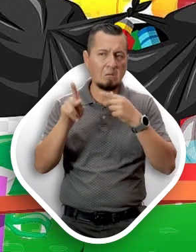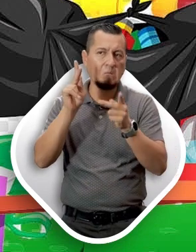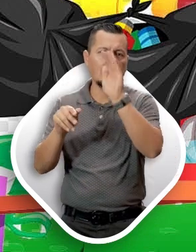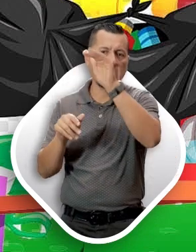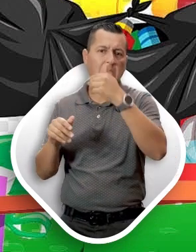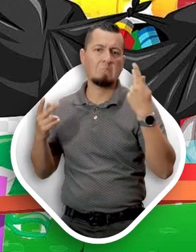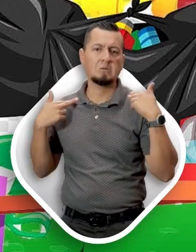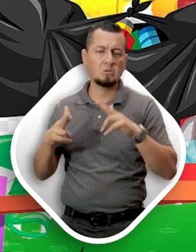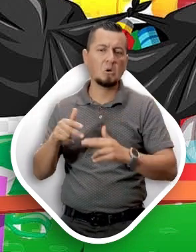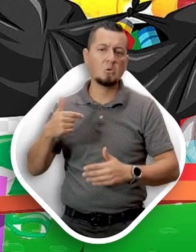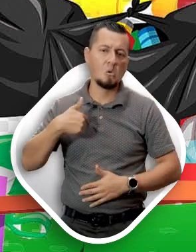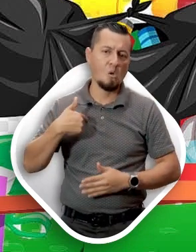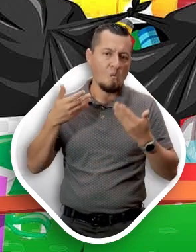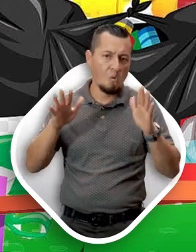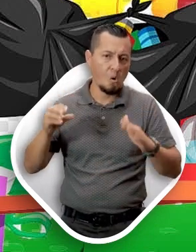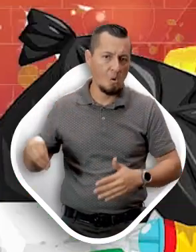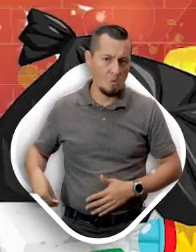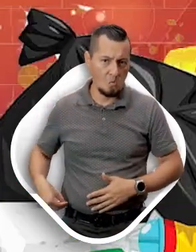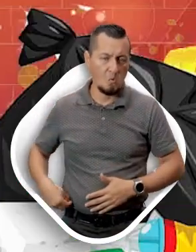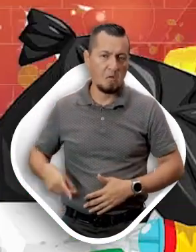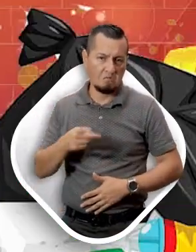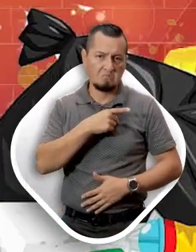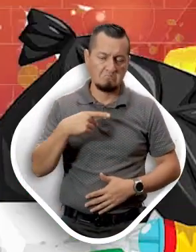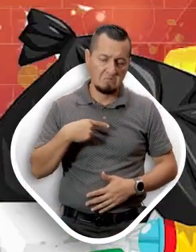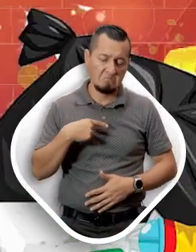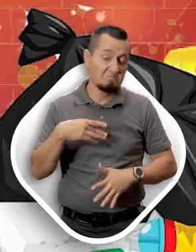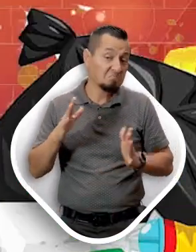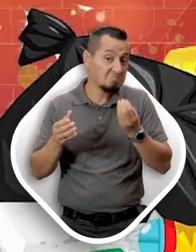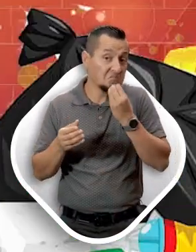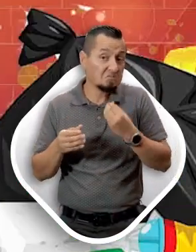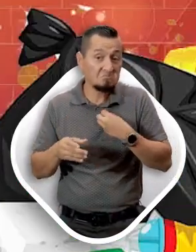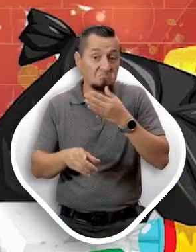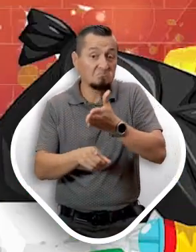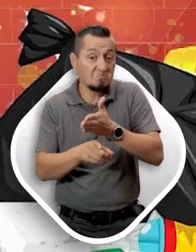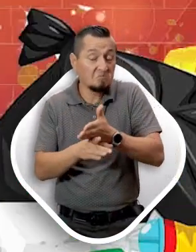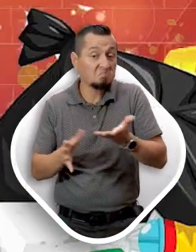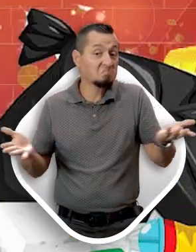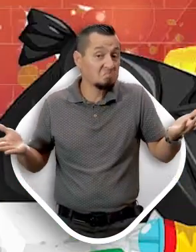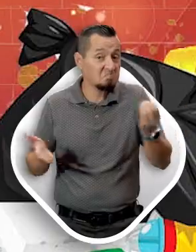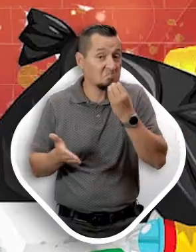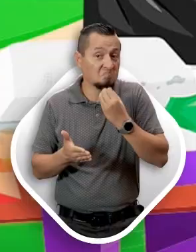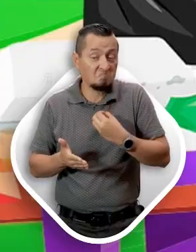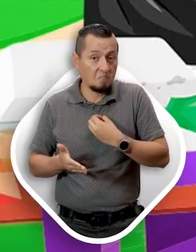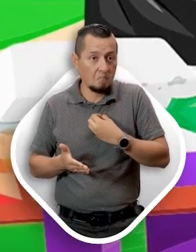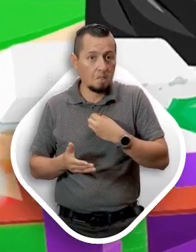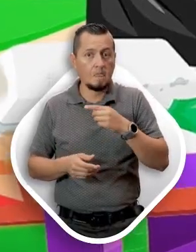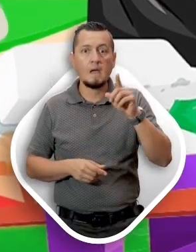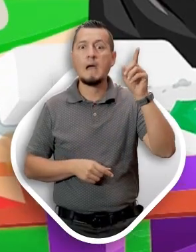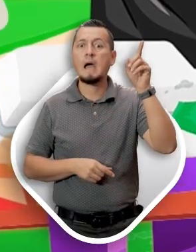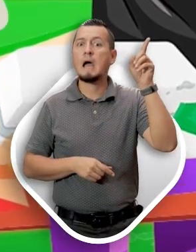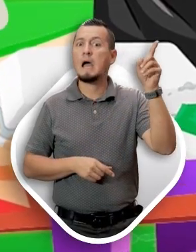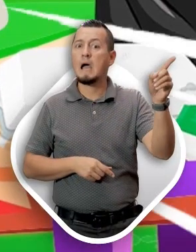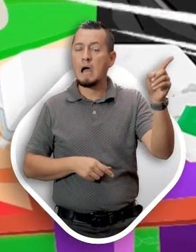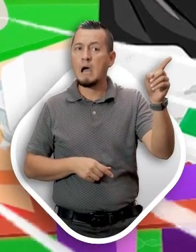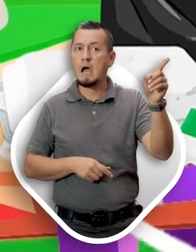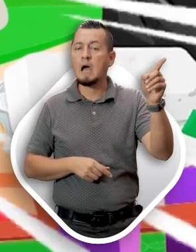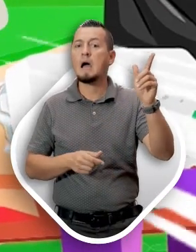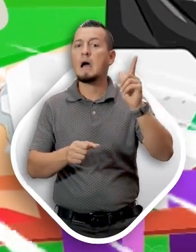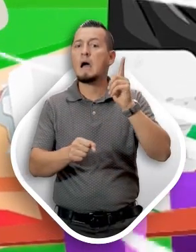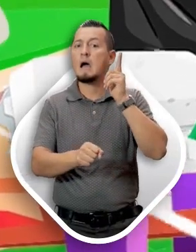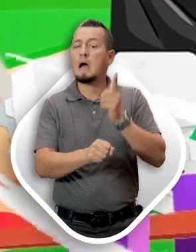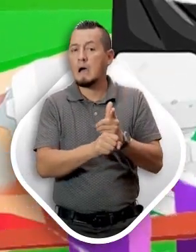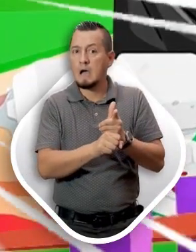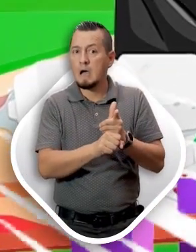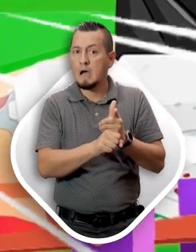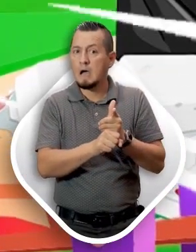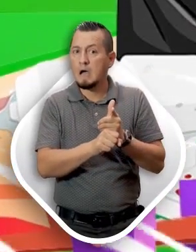maestra para decirle que fuimos nosotros. Debemos aceptar las consecuencias de lo que hicimos. Max se quedó congelado